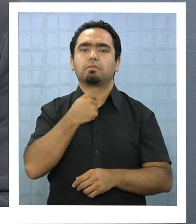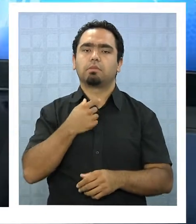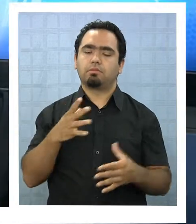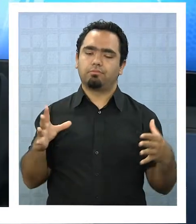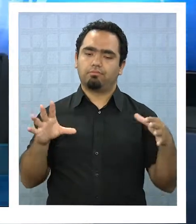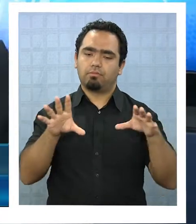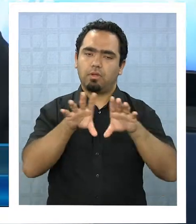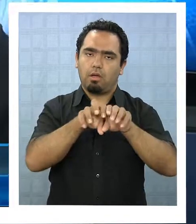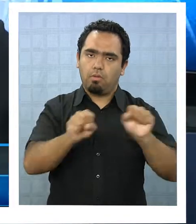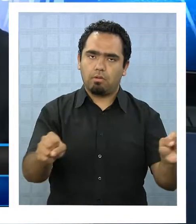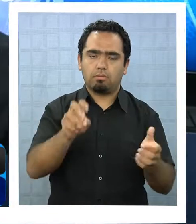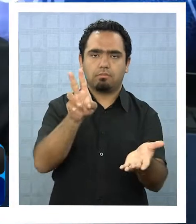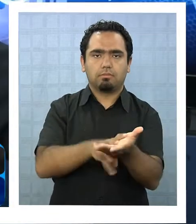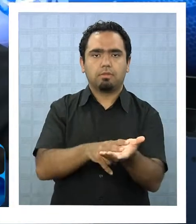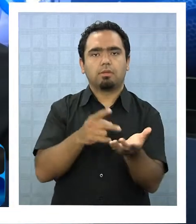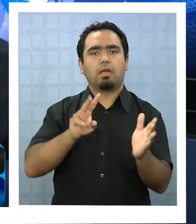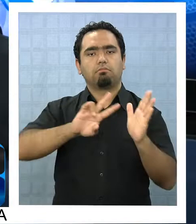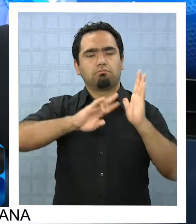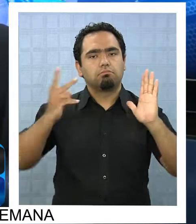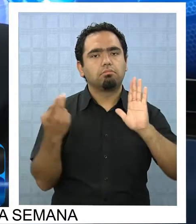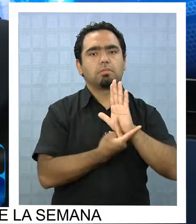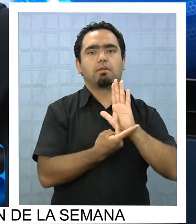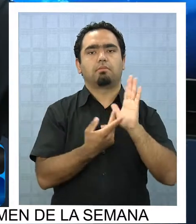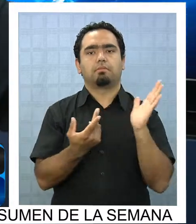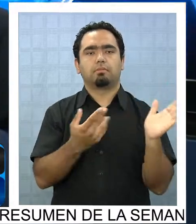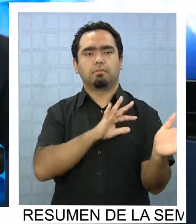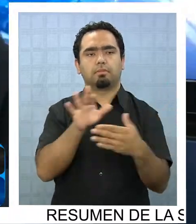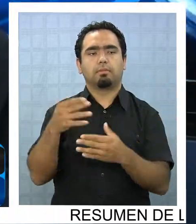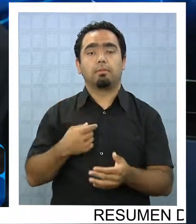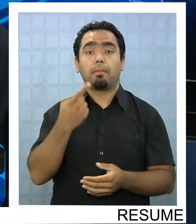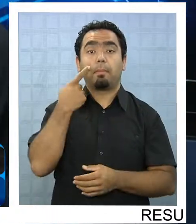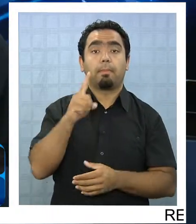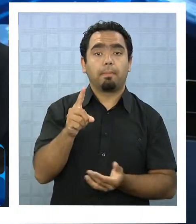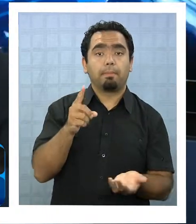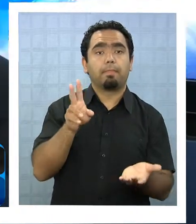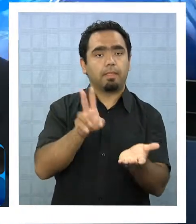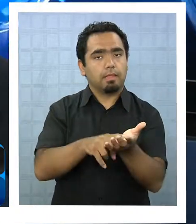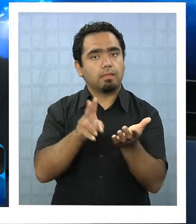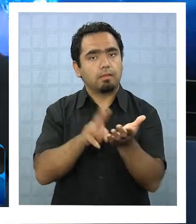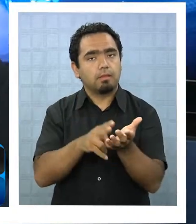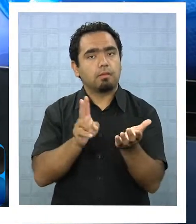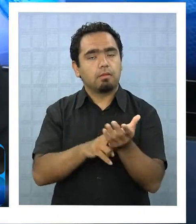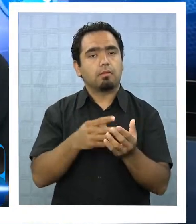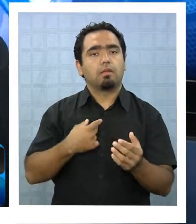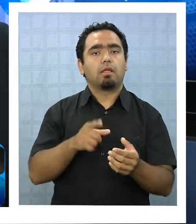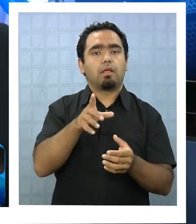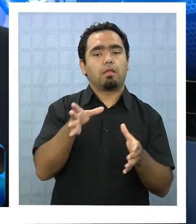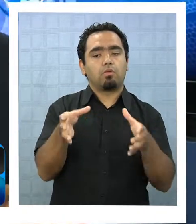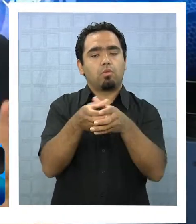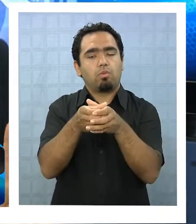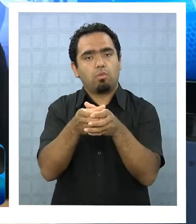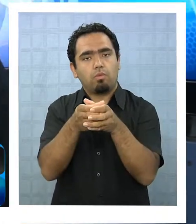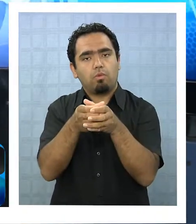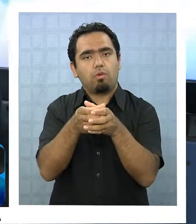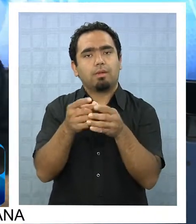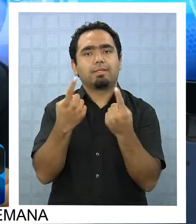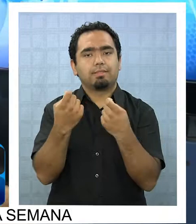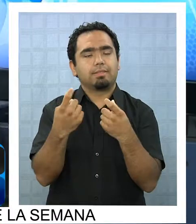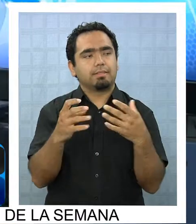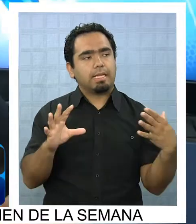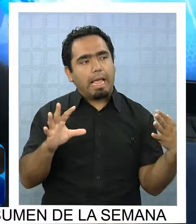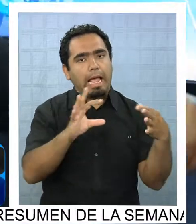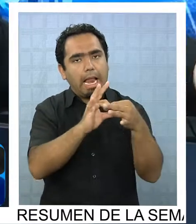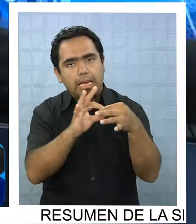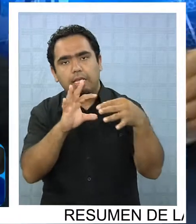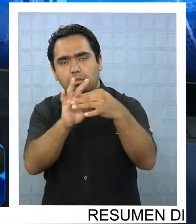con... o sea, pero insisto, el Partido Progresista va a tener que armar una política de alianza y eso es lo que yo creo que llamó mucho la